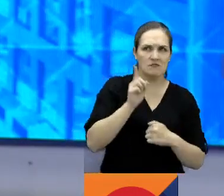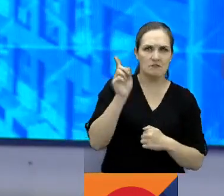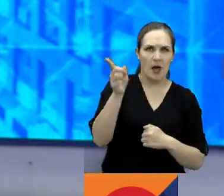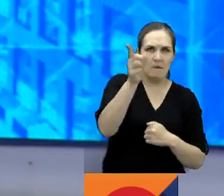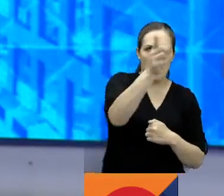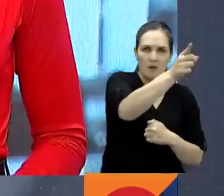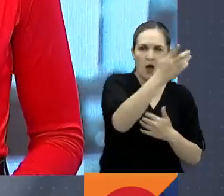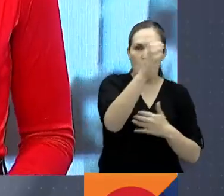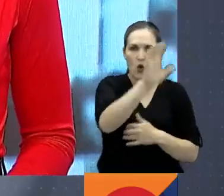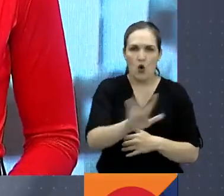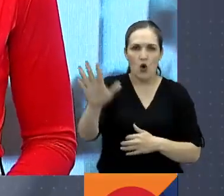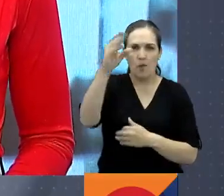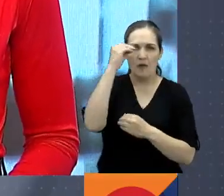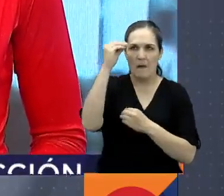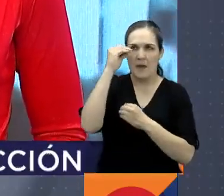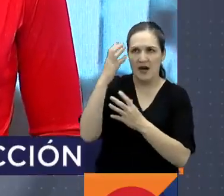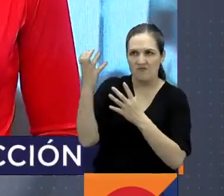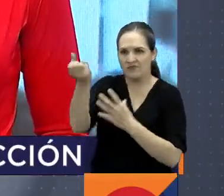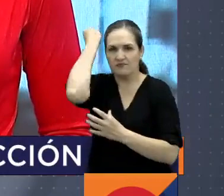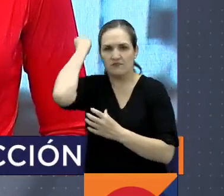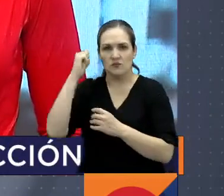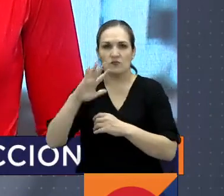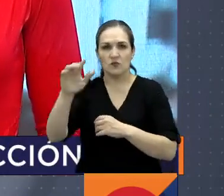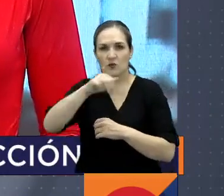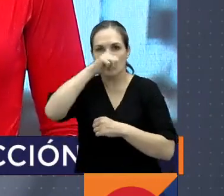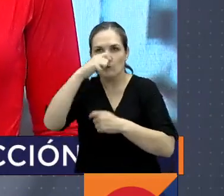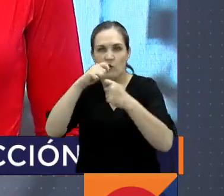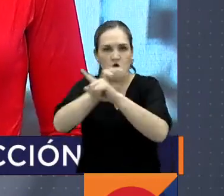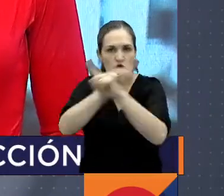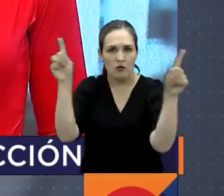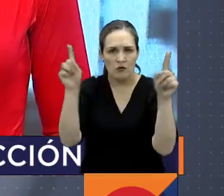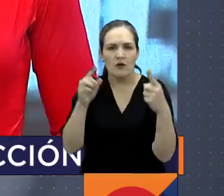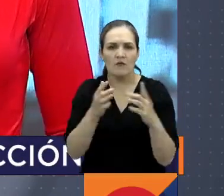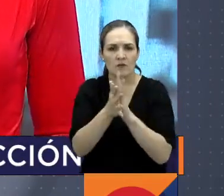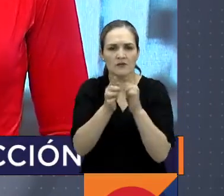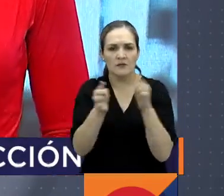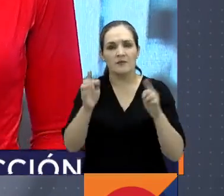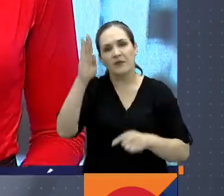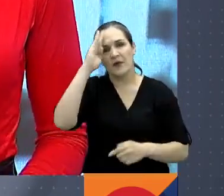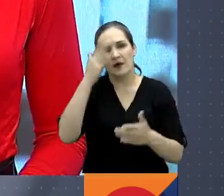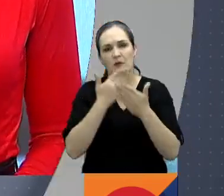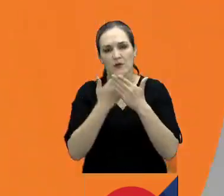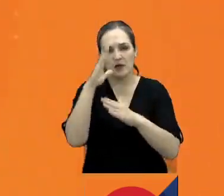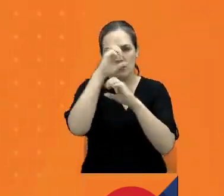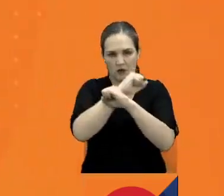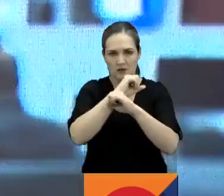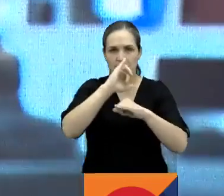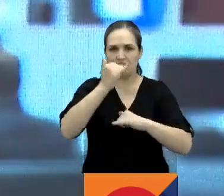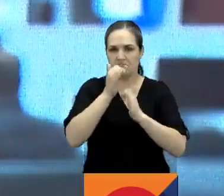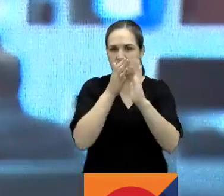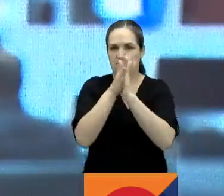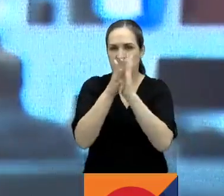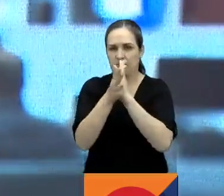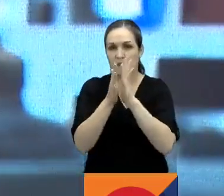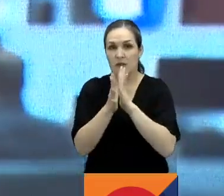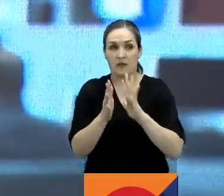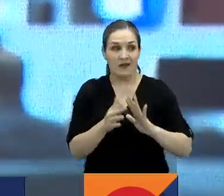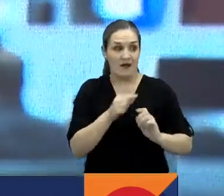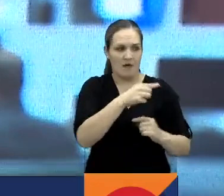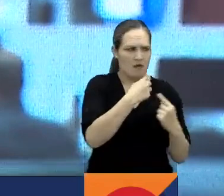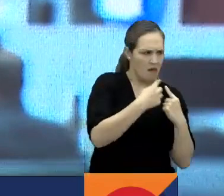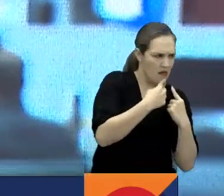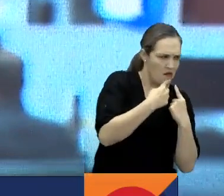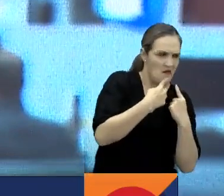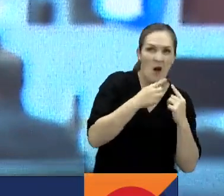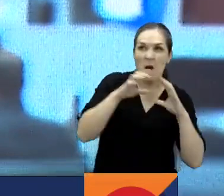narcotráfico. Yajaira Perea, buenas noches. Hola, ¿qué tal? Muy buenas noches, Damari. Se trata de la incautación de